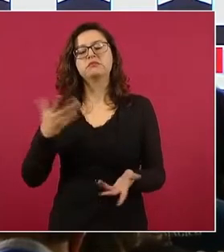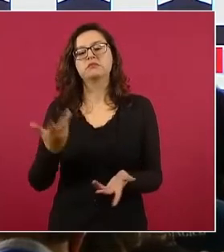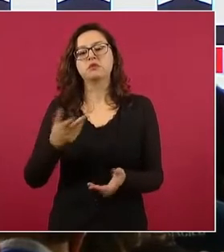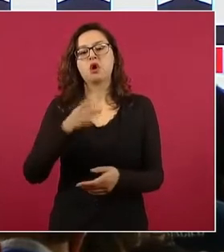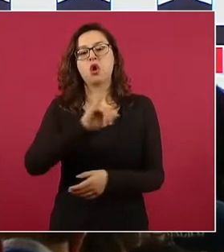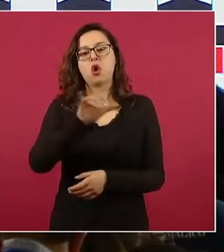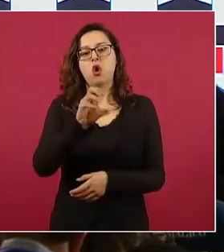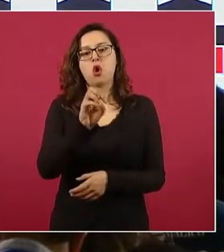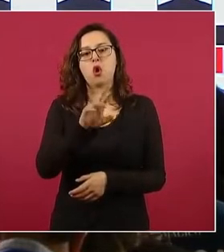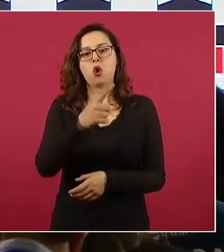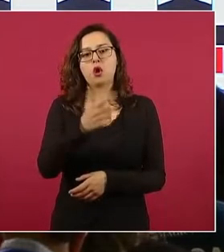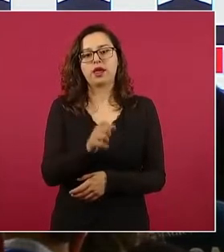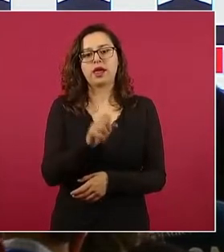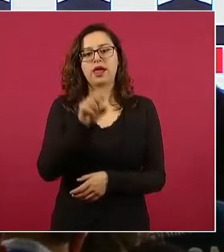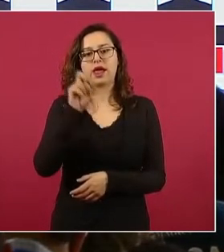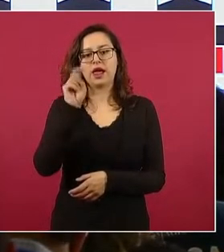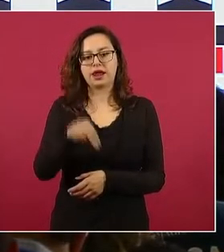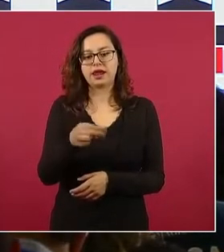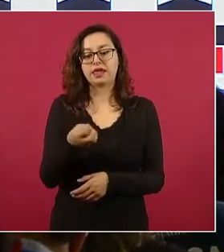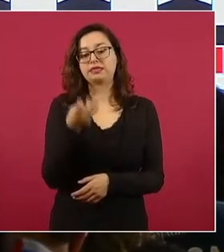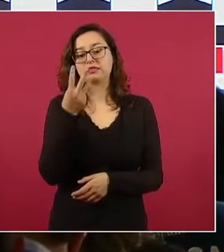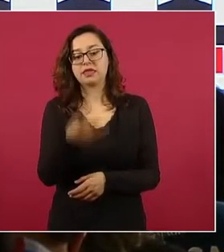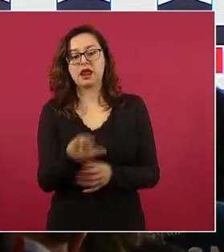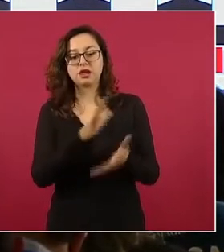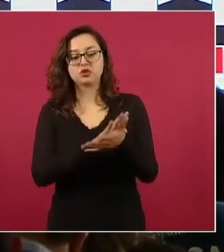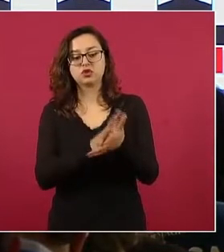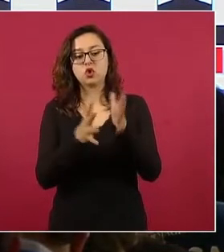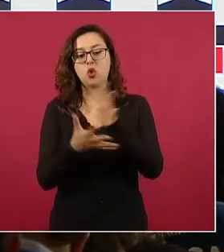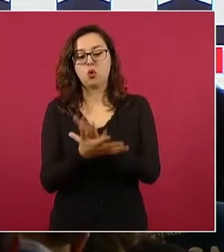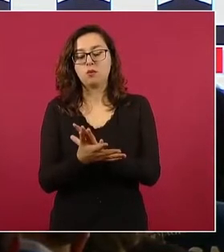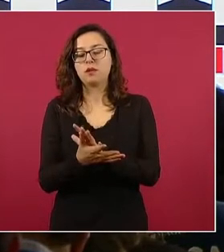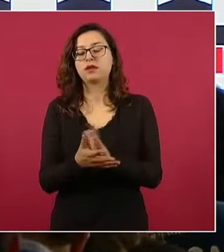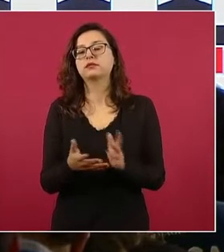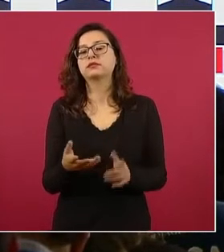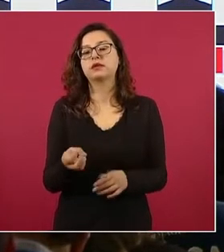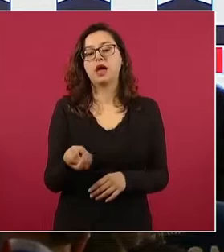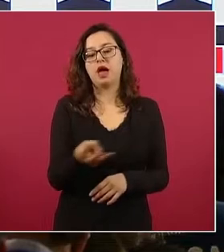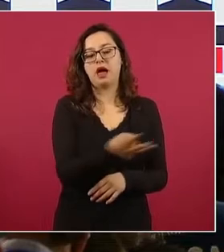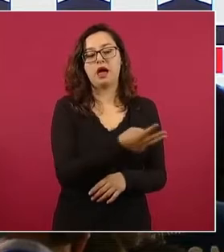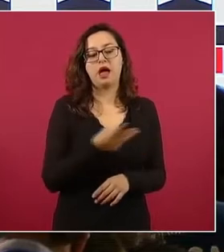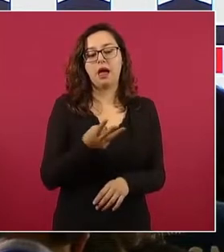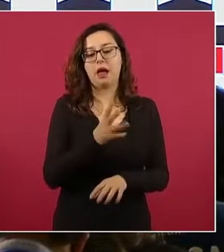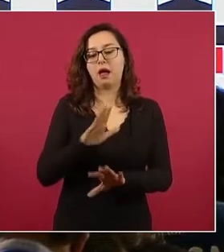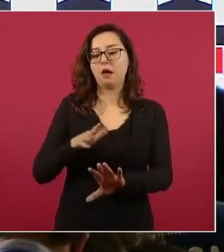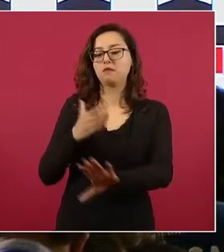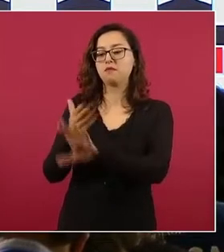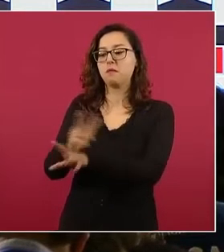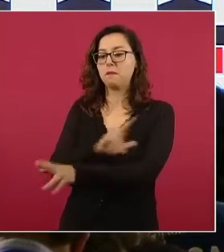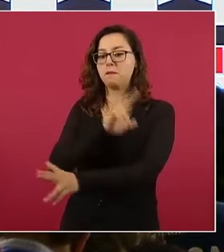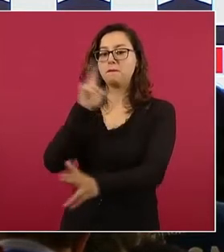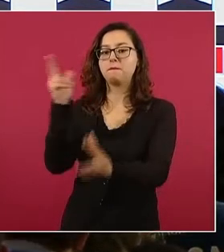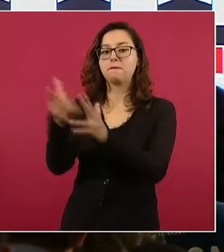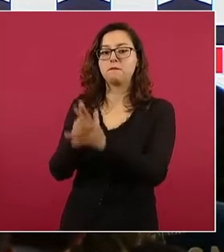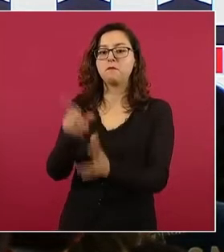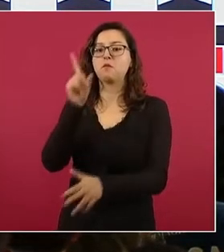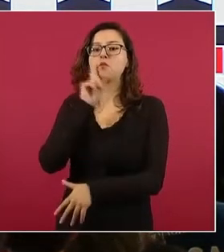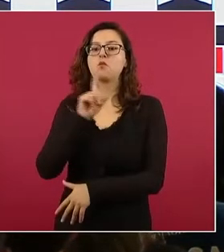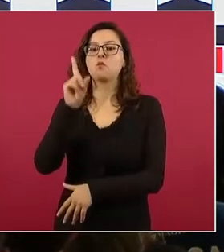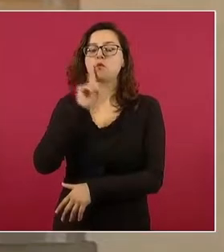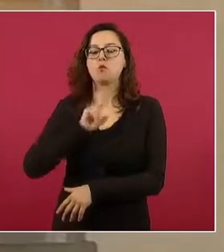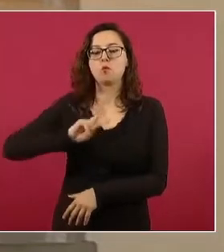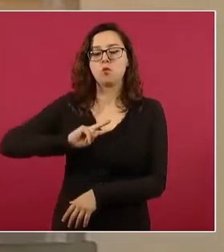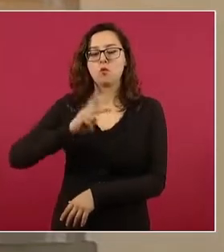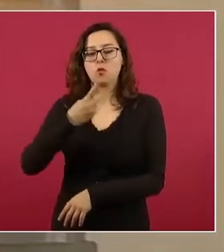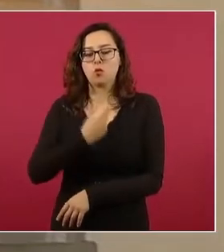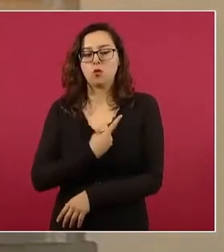y tres copartícipes del homicidio calificado en agravio del activista transgénero